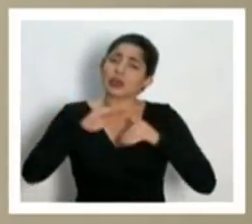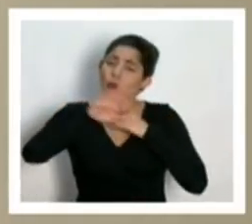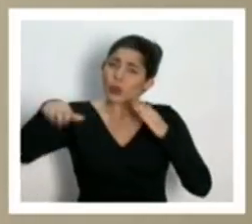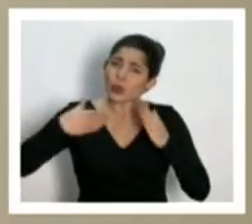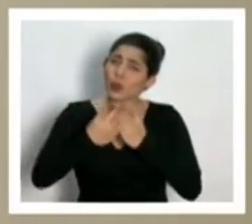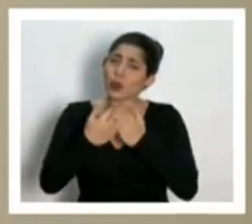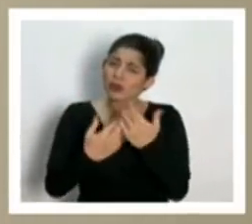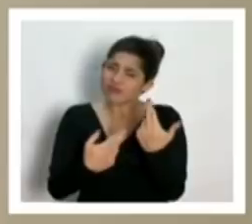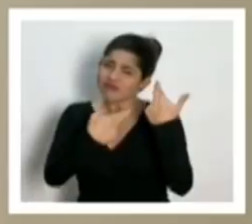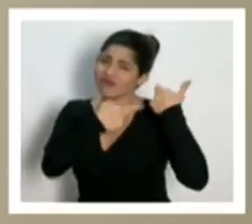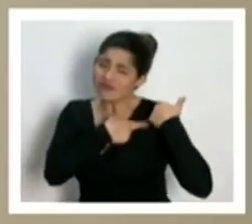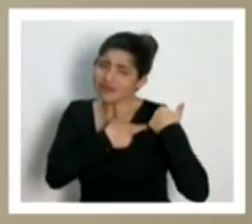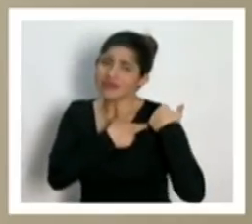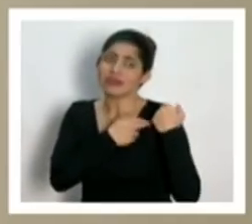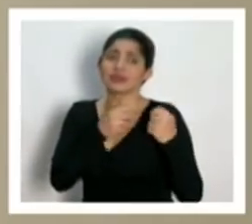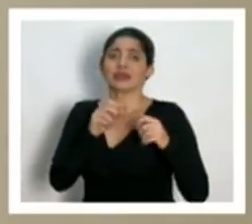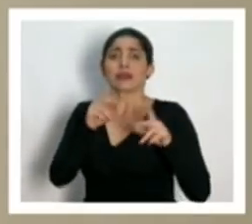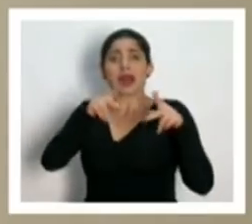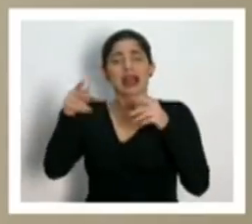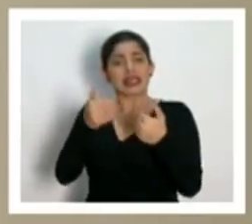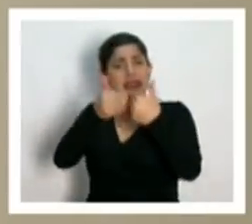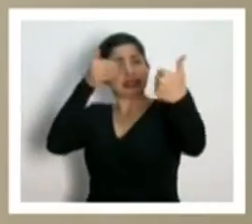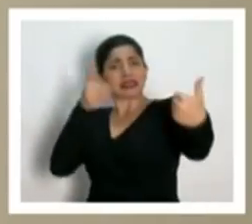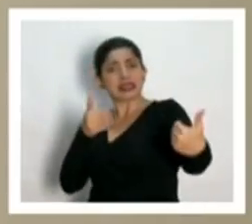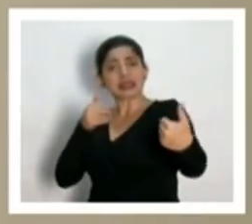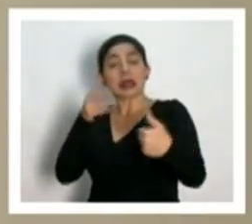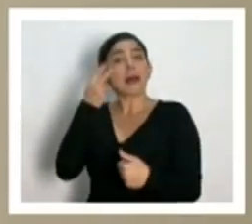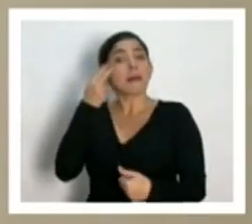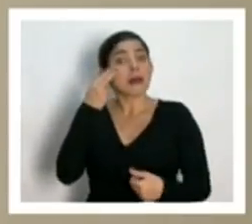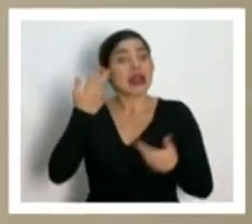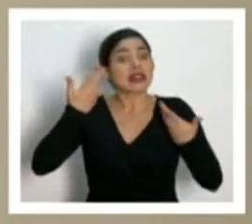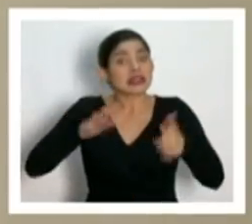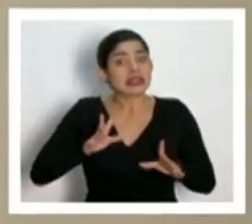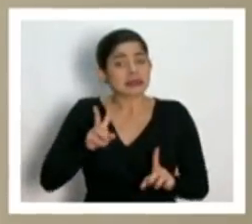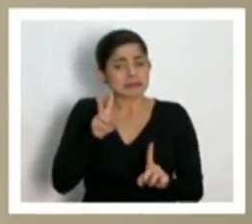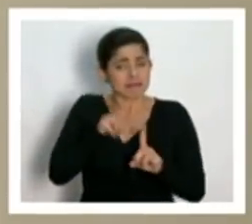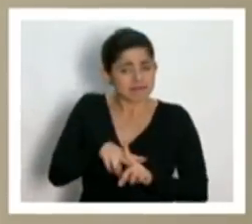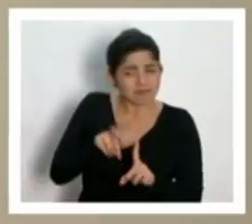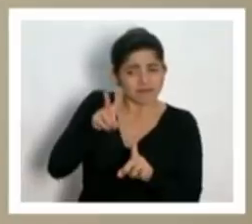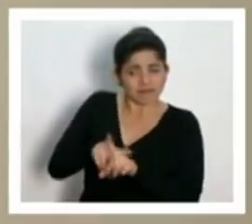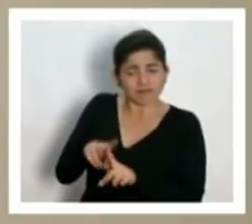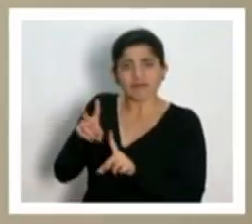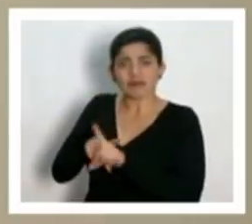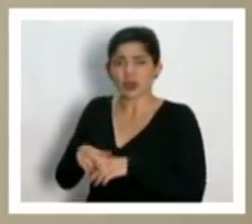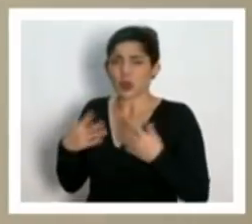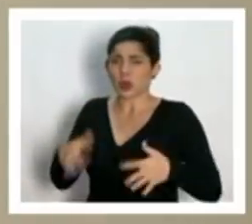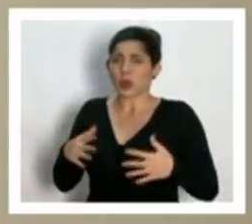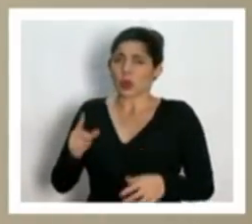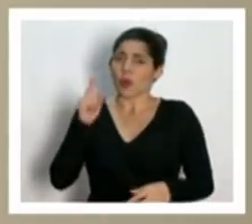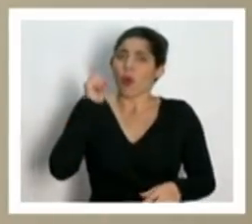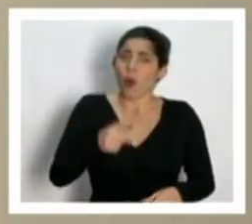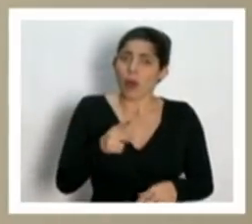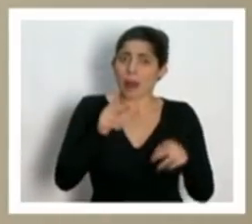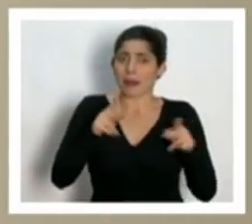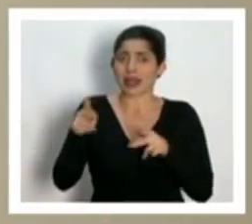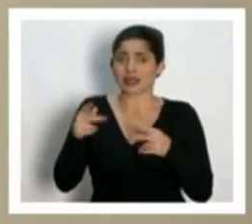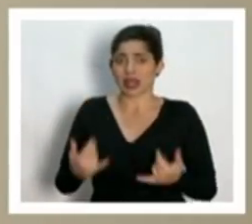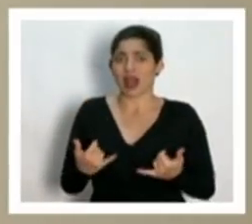responsables al distanciamiento social vean que hemos tenido que tomar medidas que son ya obligar a la gente